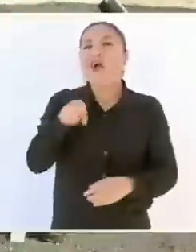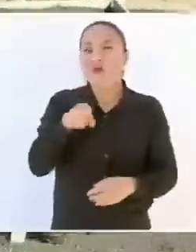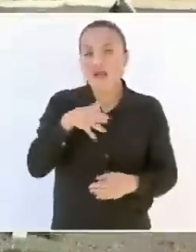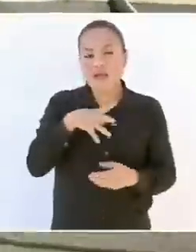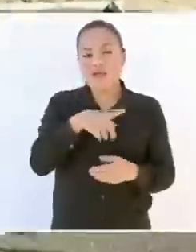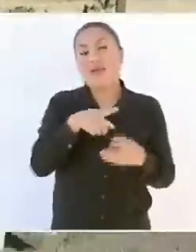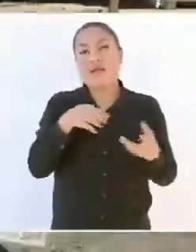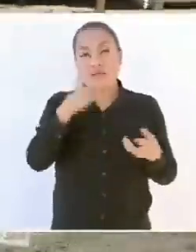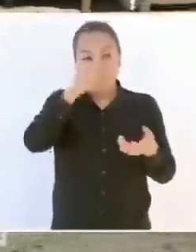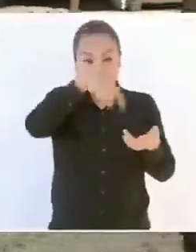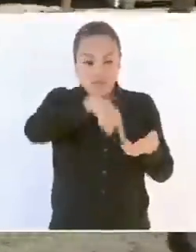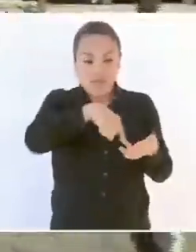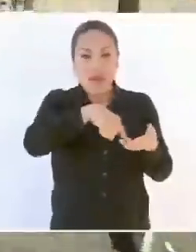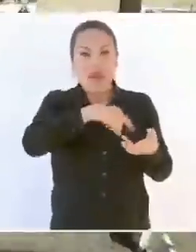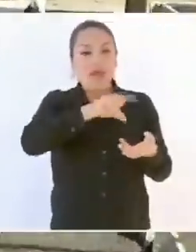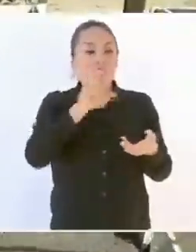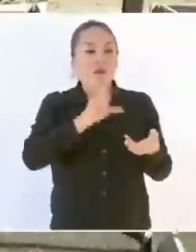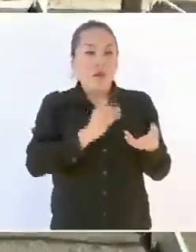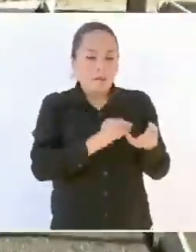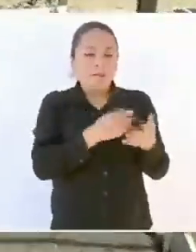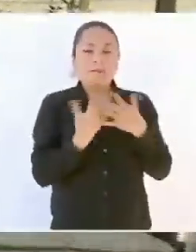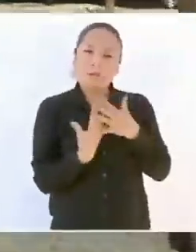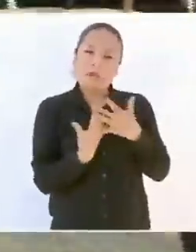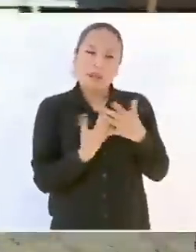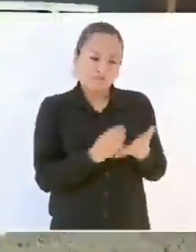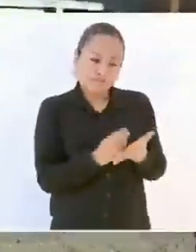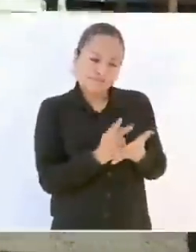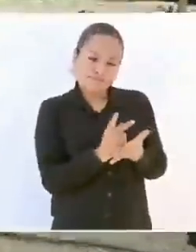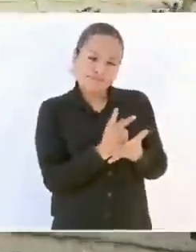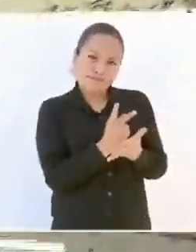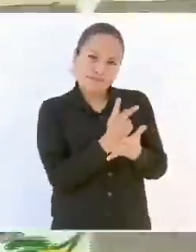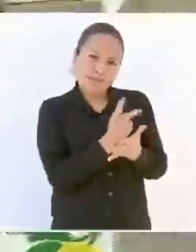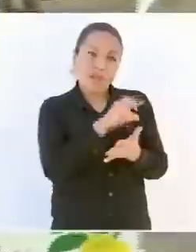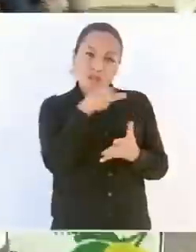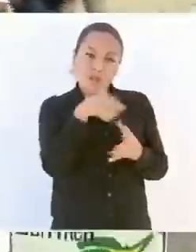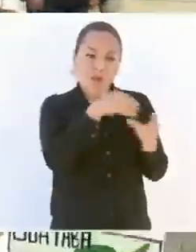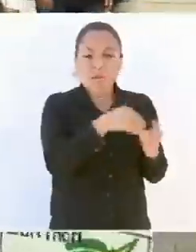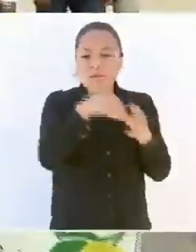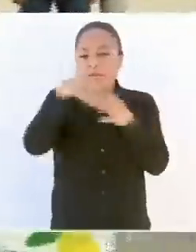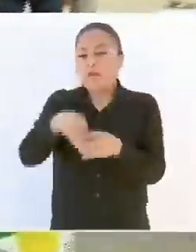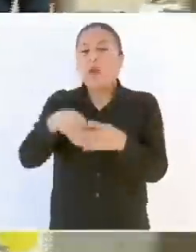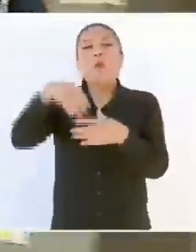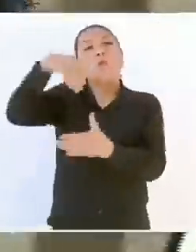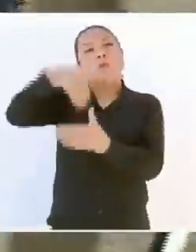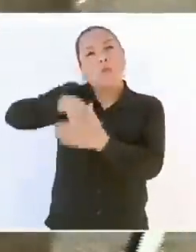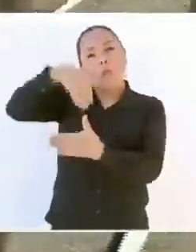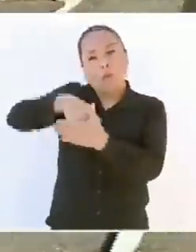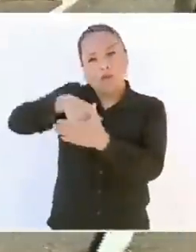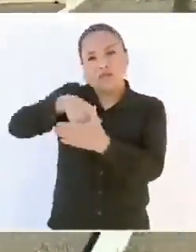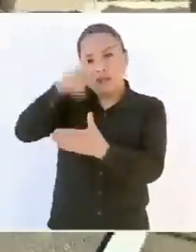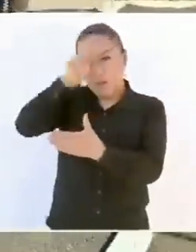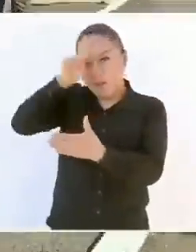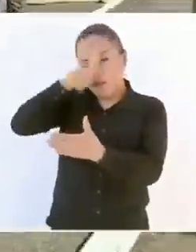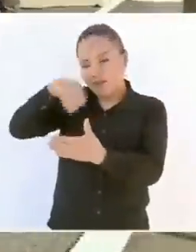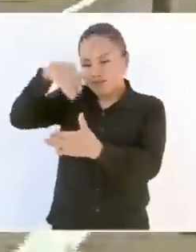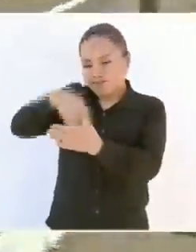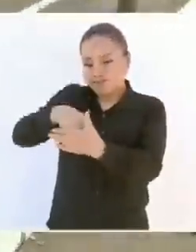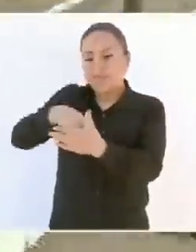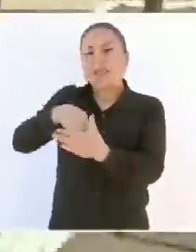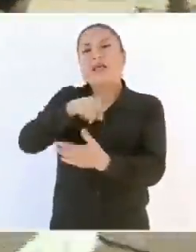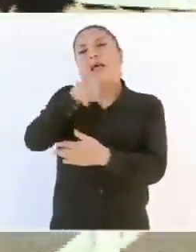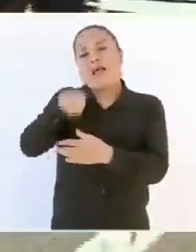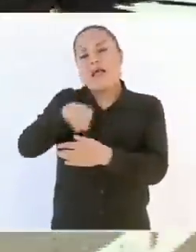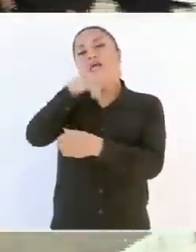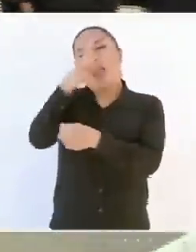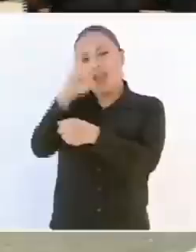germinen, nosotros hacemos el siguiente proceso Que ya es el embolsado Esta es digamos que la segunda cosecha,